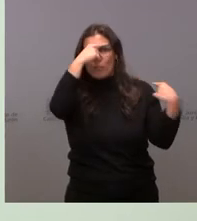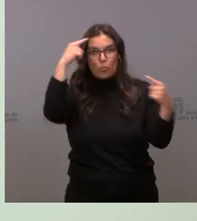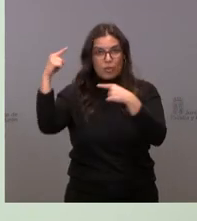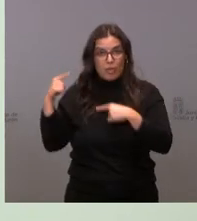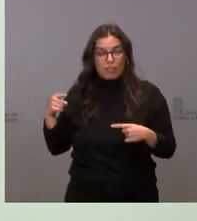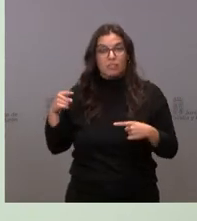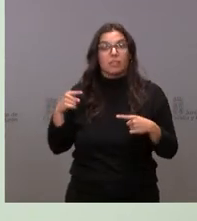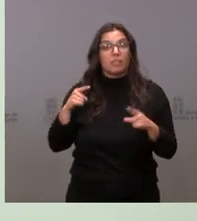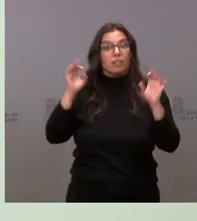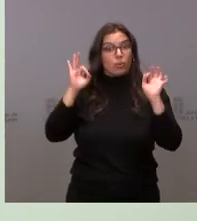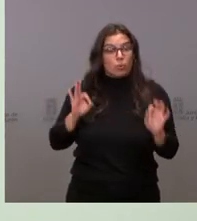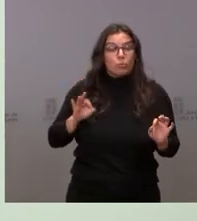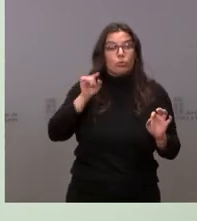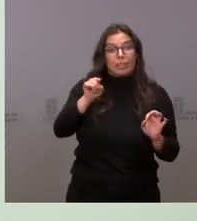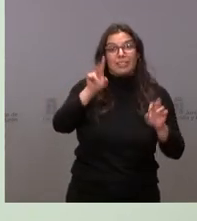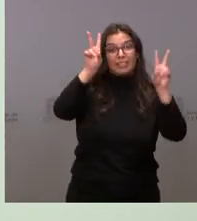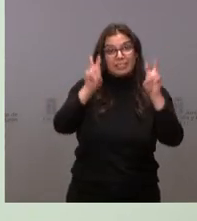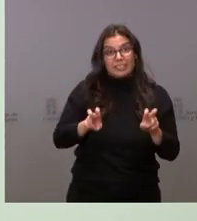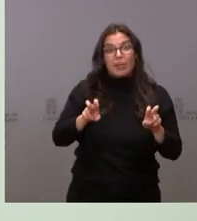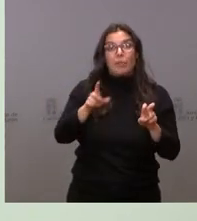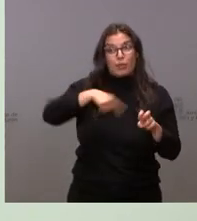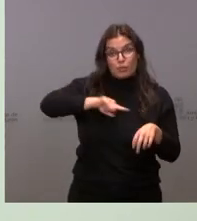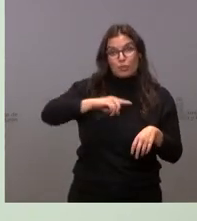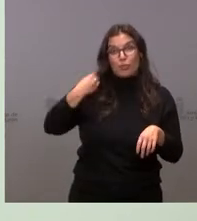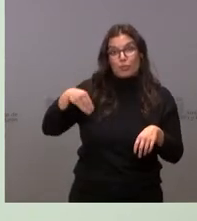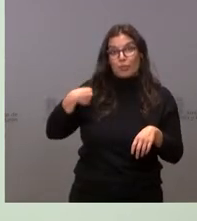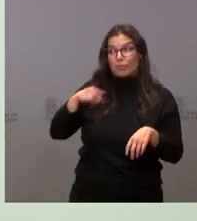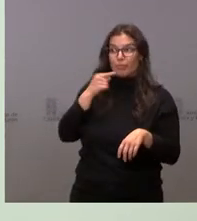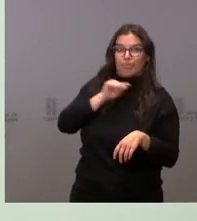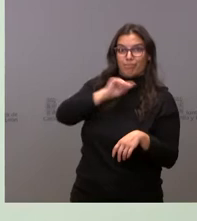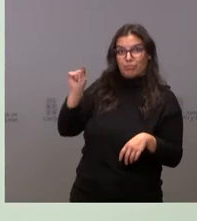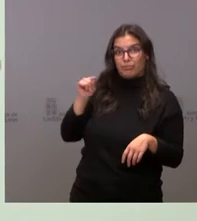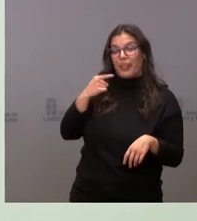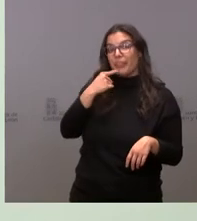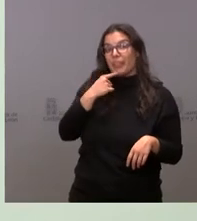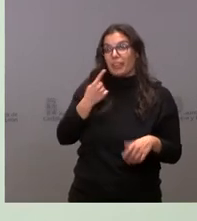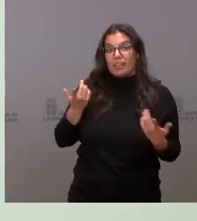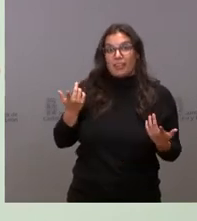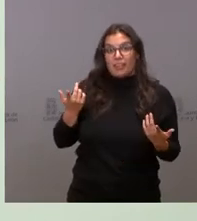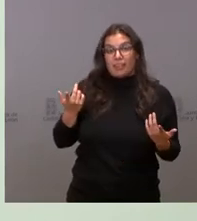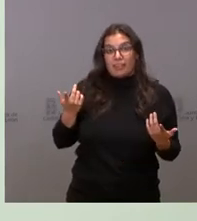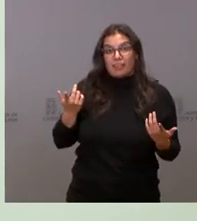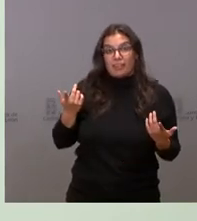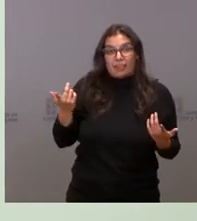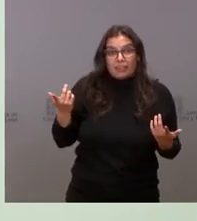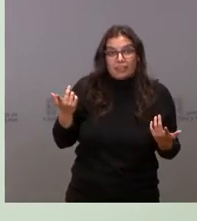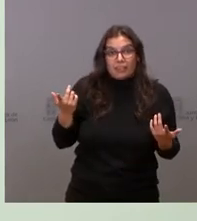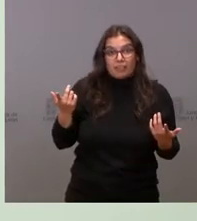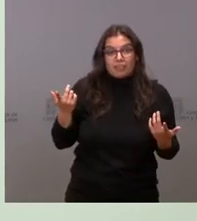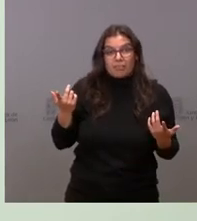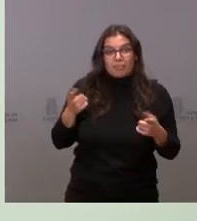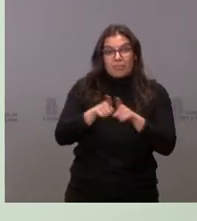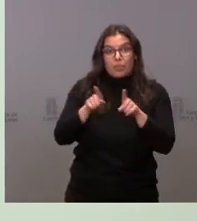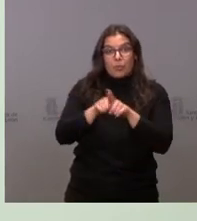ese es uno de los elementos críticos cuando se dice que no podía haberse hecho esa